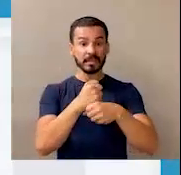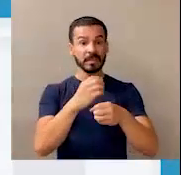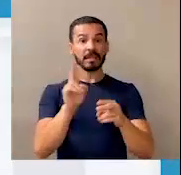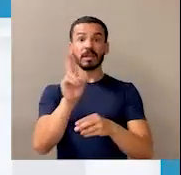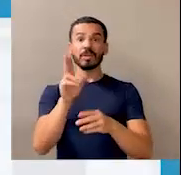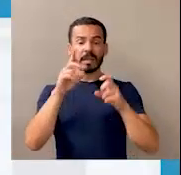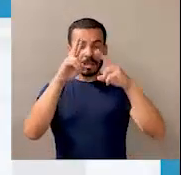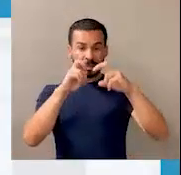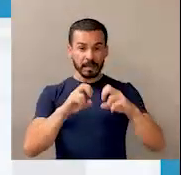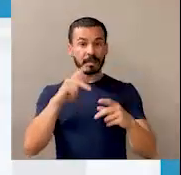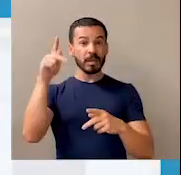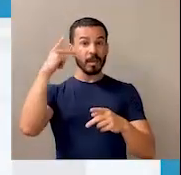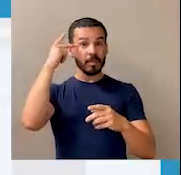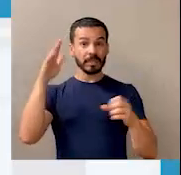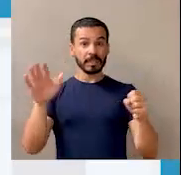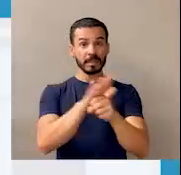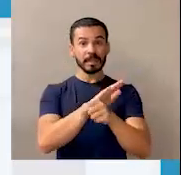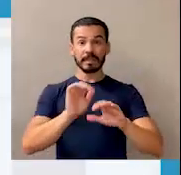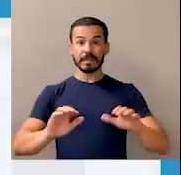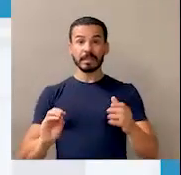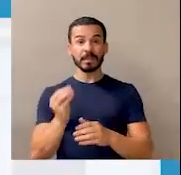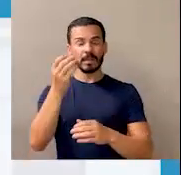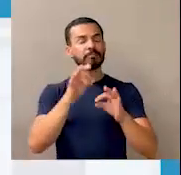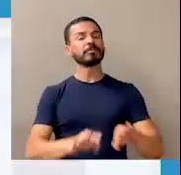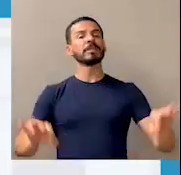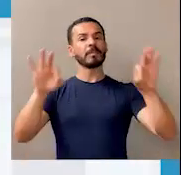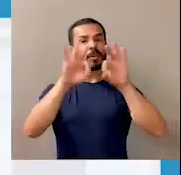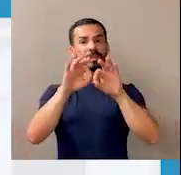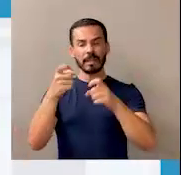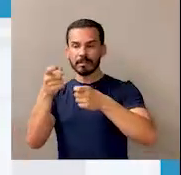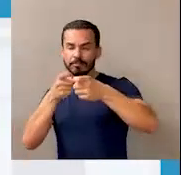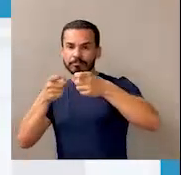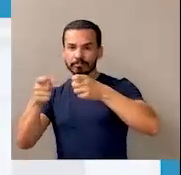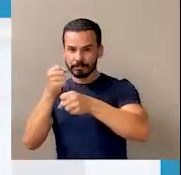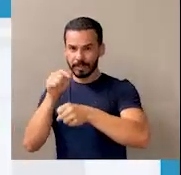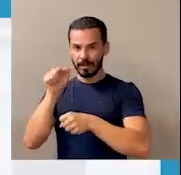análisis de la política integral de niñez y adolescencia, vital para el ejercicio de rector.